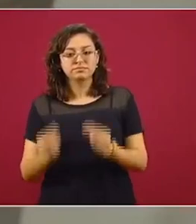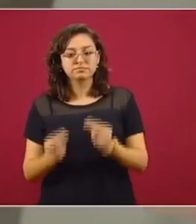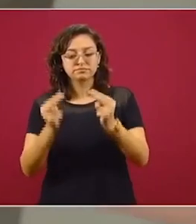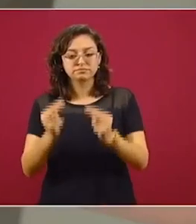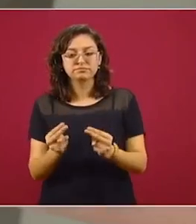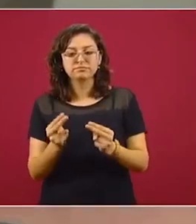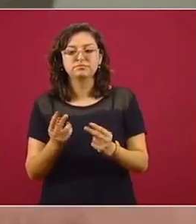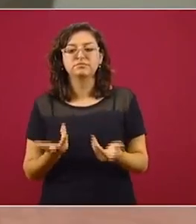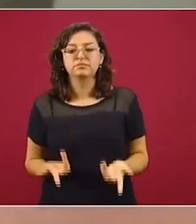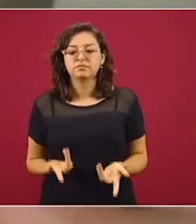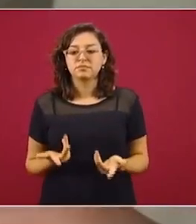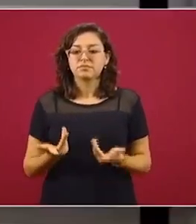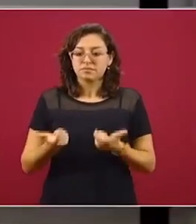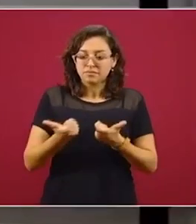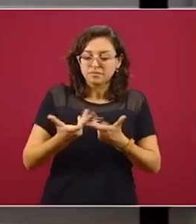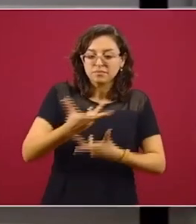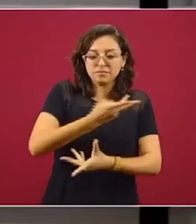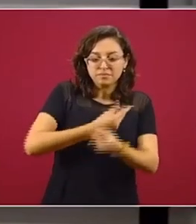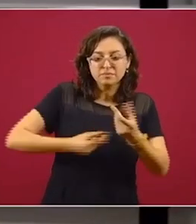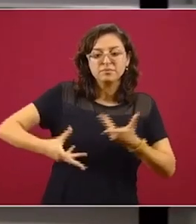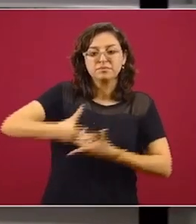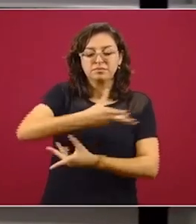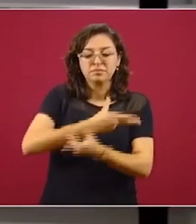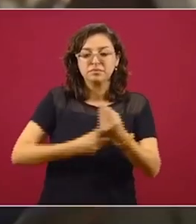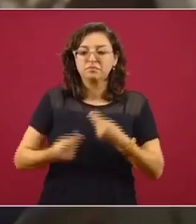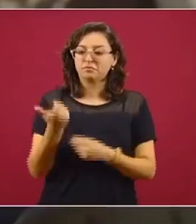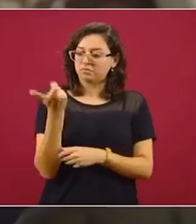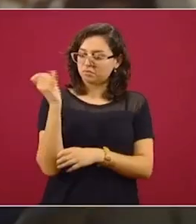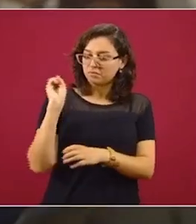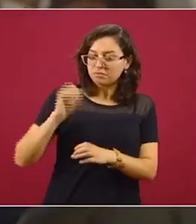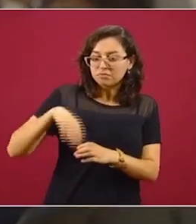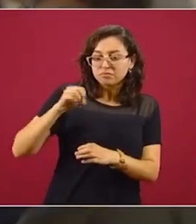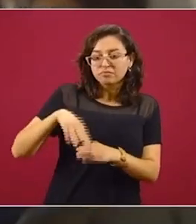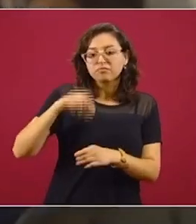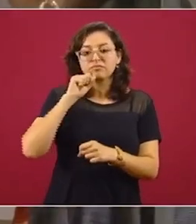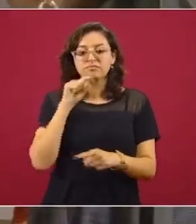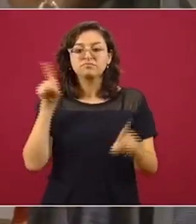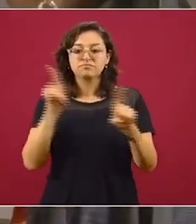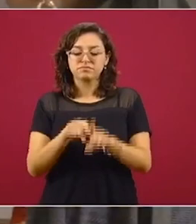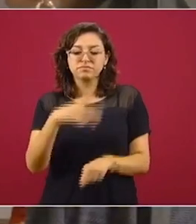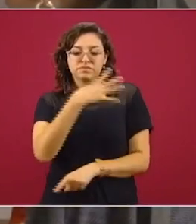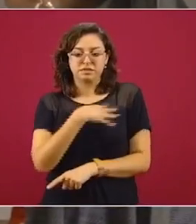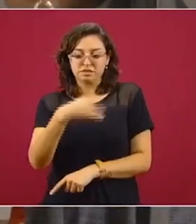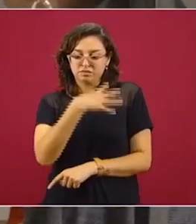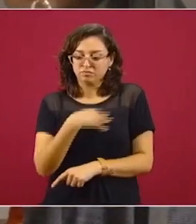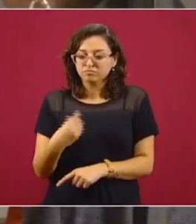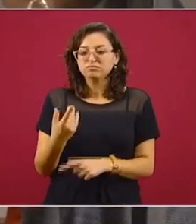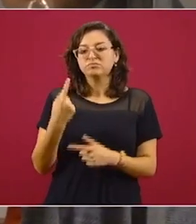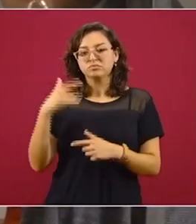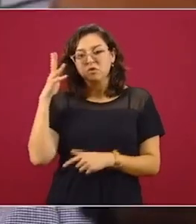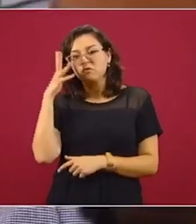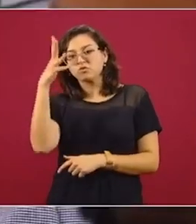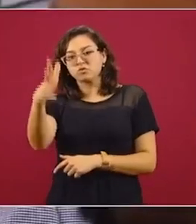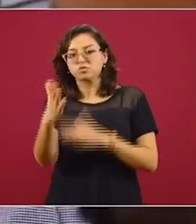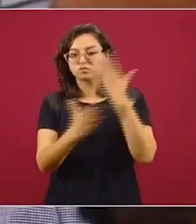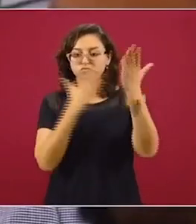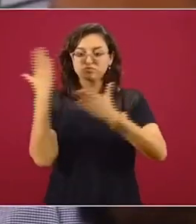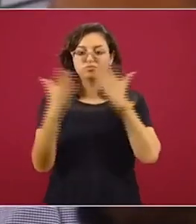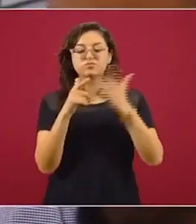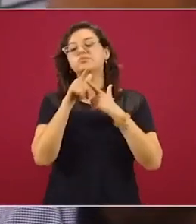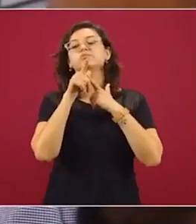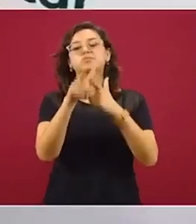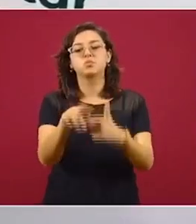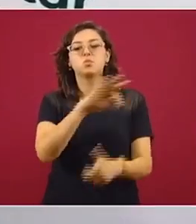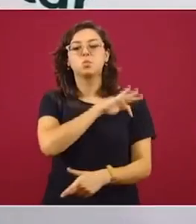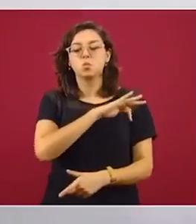generar flujo económico, fortalecer el ahorro e invertir en nuestros hijos para que puedan continuar sus estudios. En el